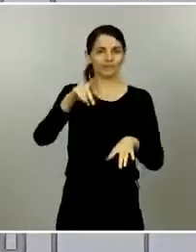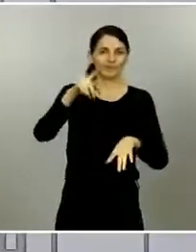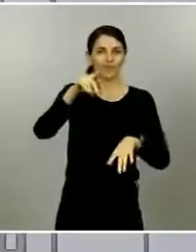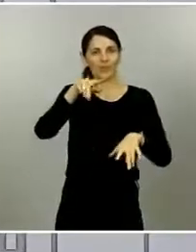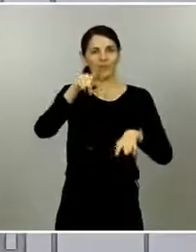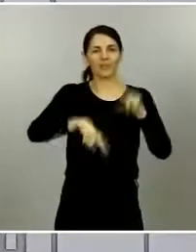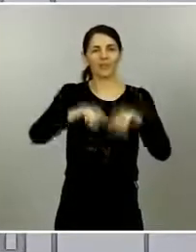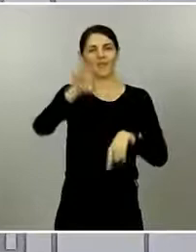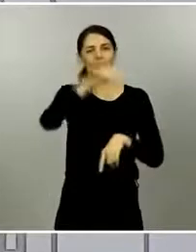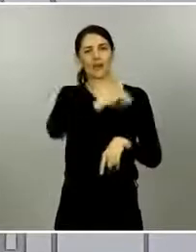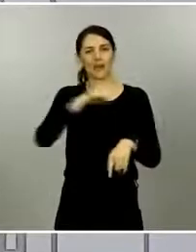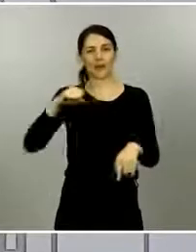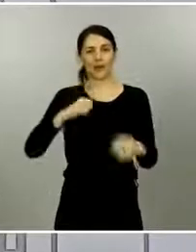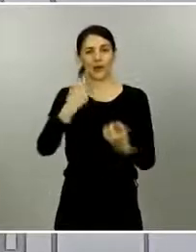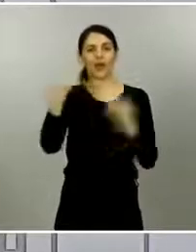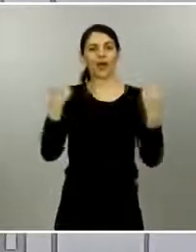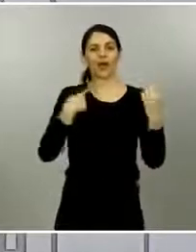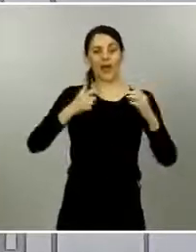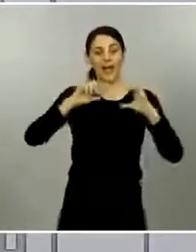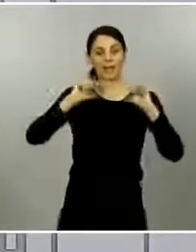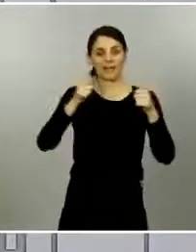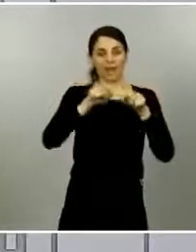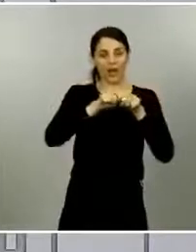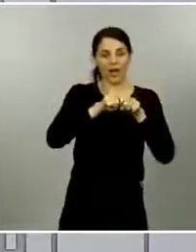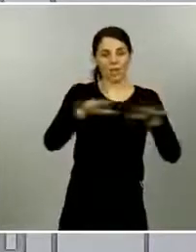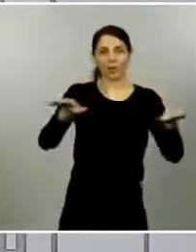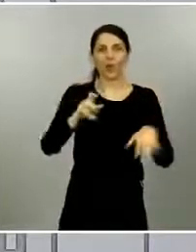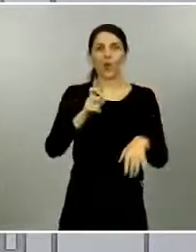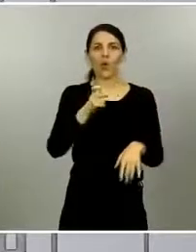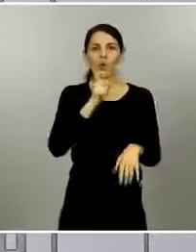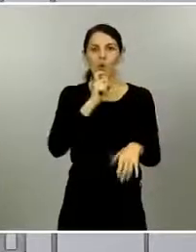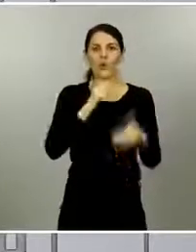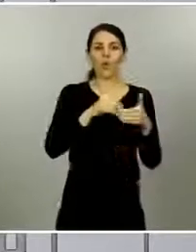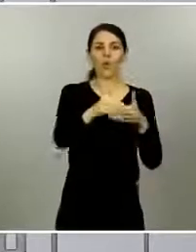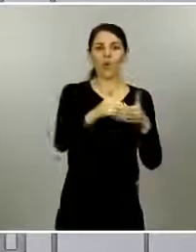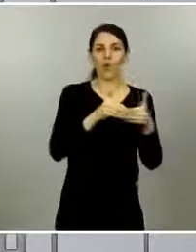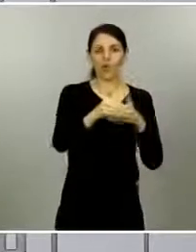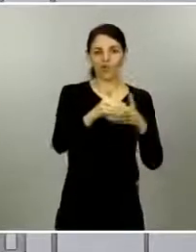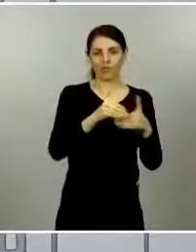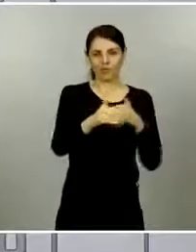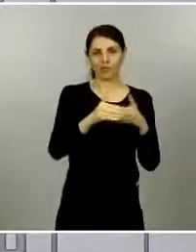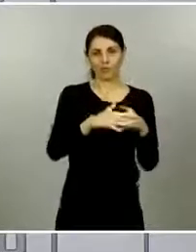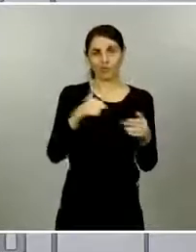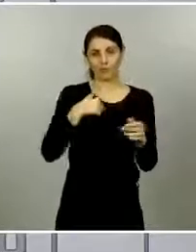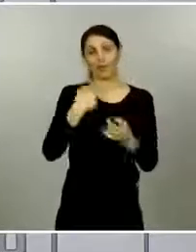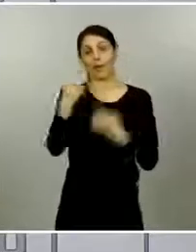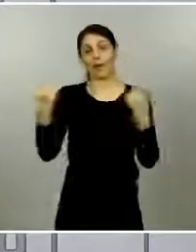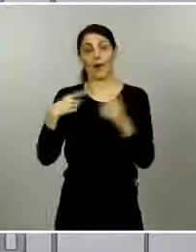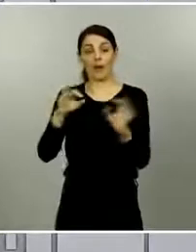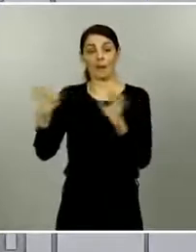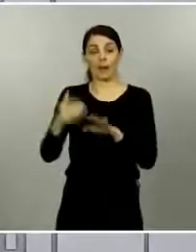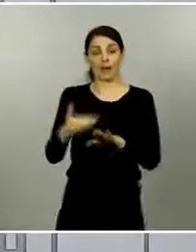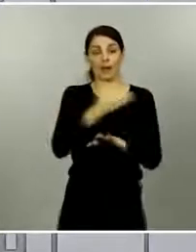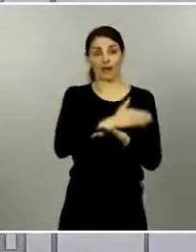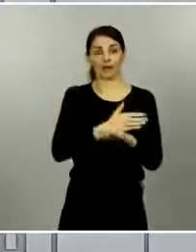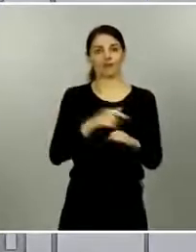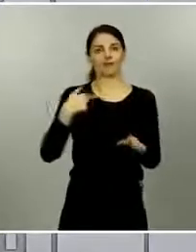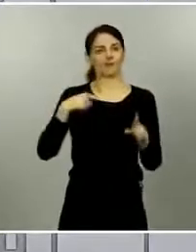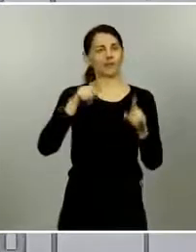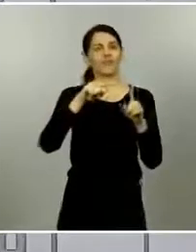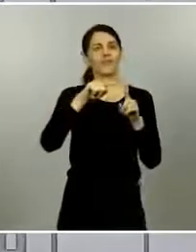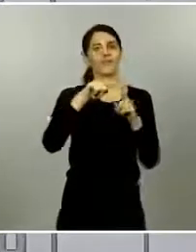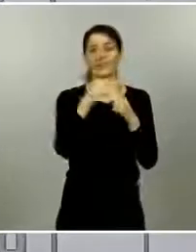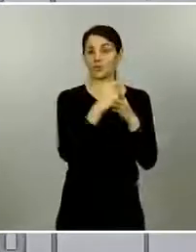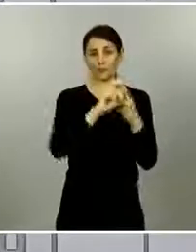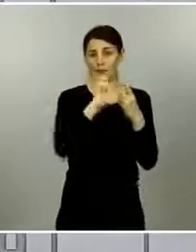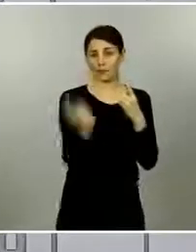de unos días o a mejor alguna semana con lo cual hay muchos factores que se pueden asociar ahí y que confluyen